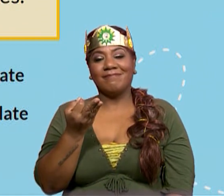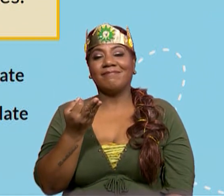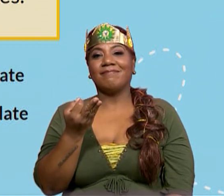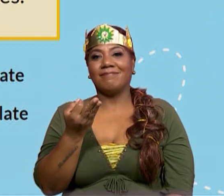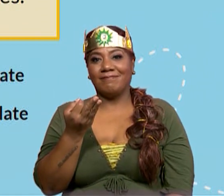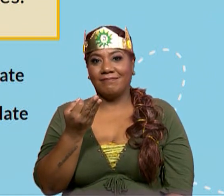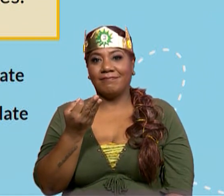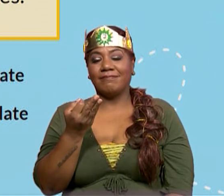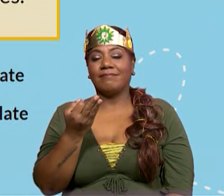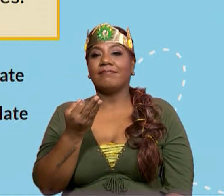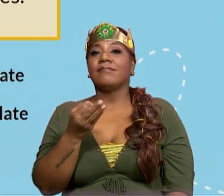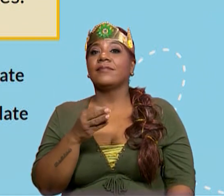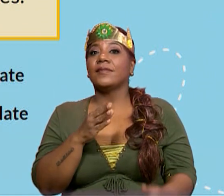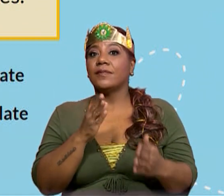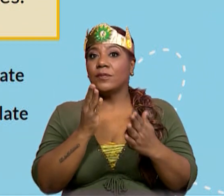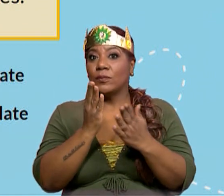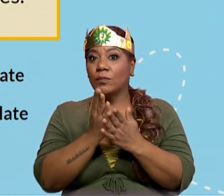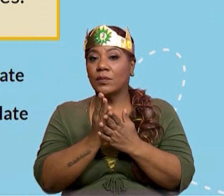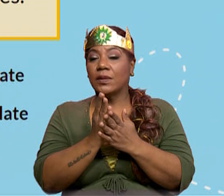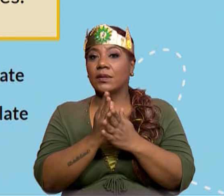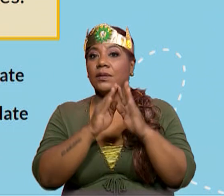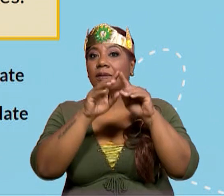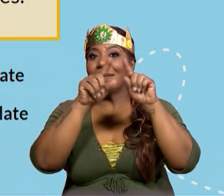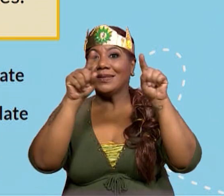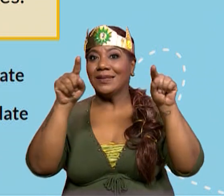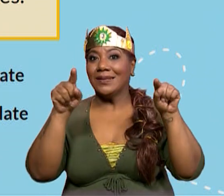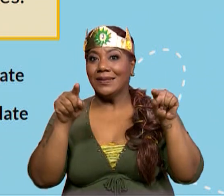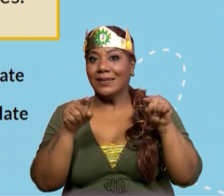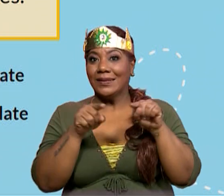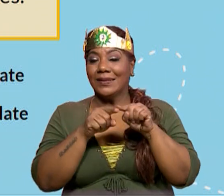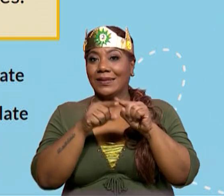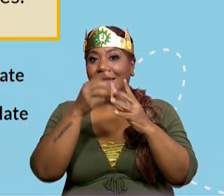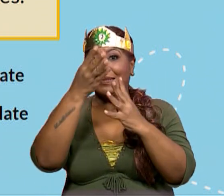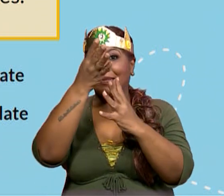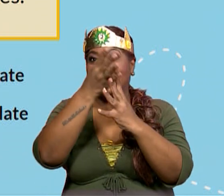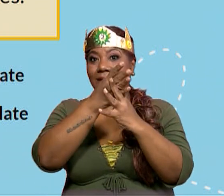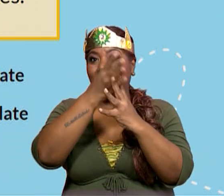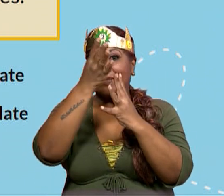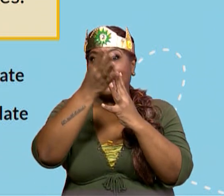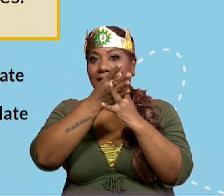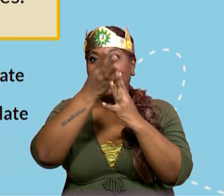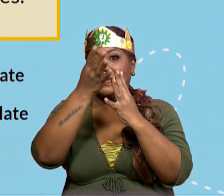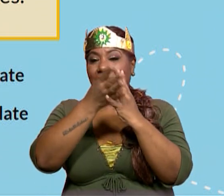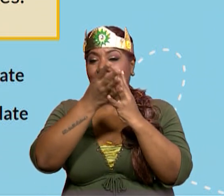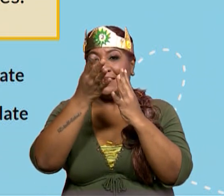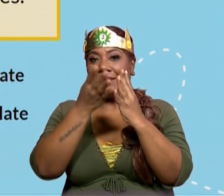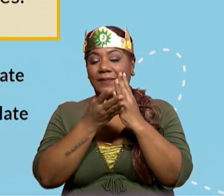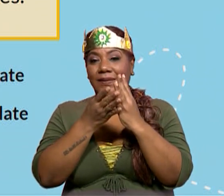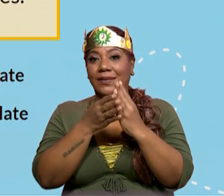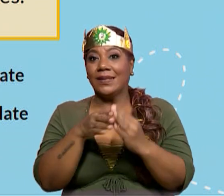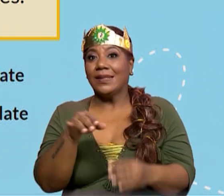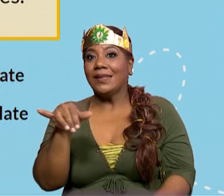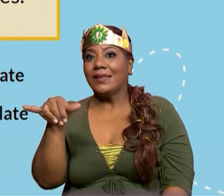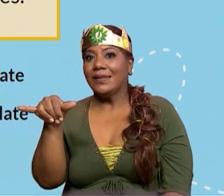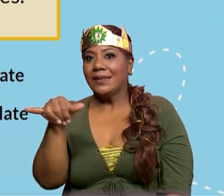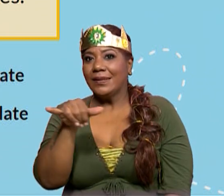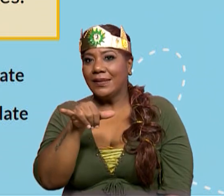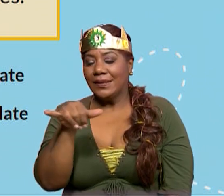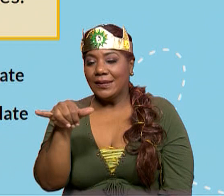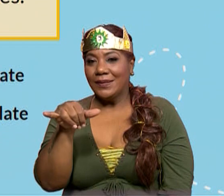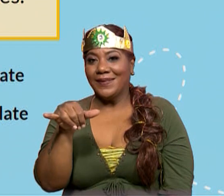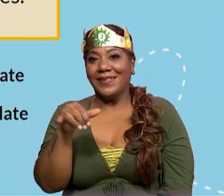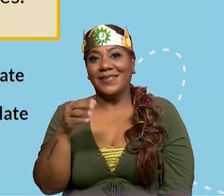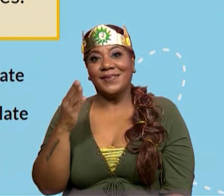de un objeto o de una unidad que ha sido dividido en partes iguales. Veamos el ejemplo de nuestro